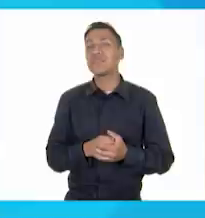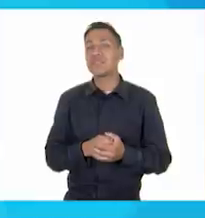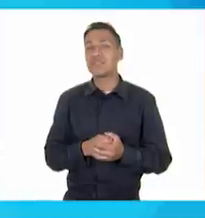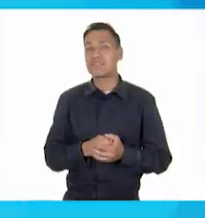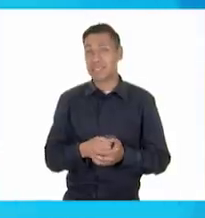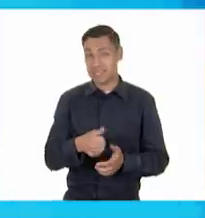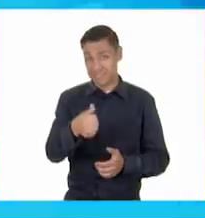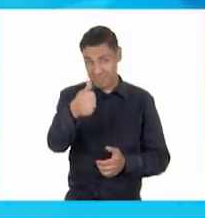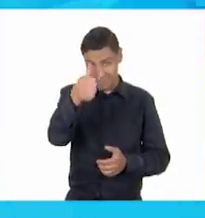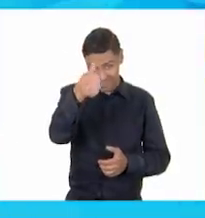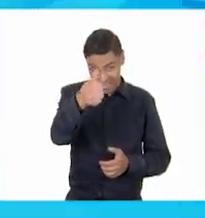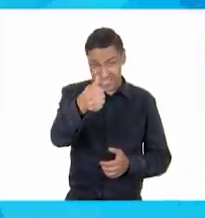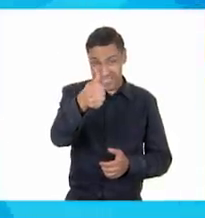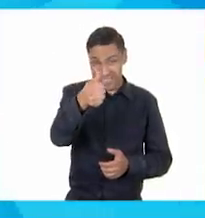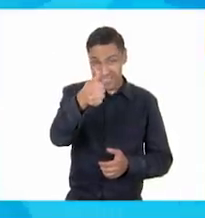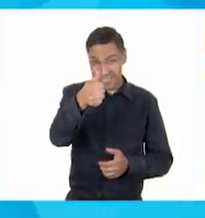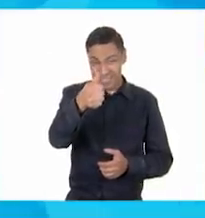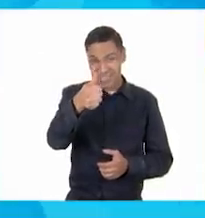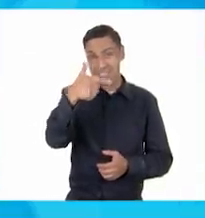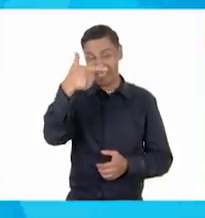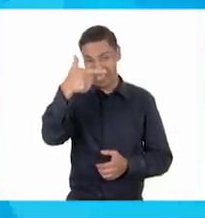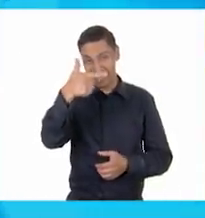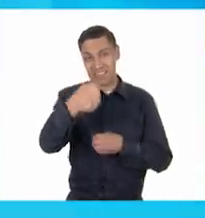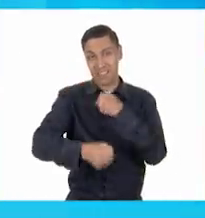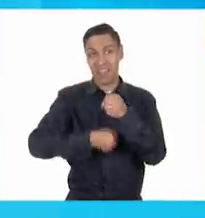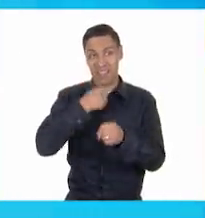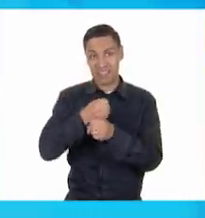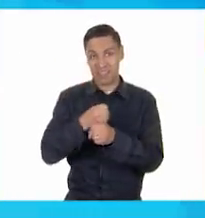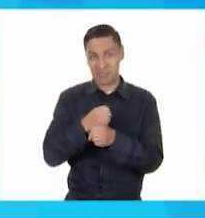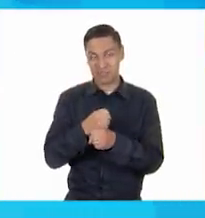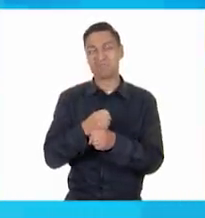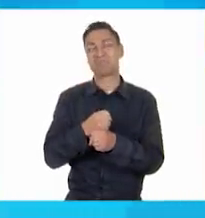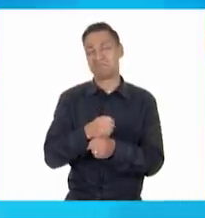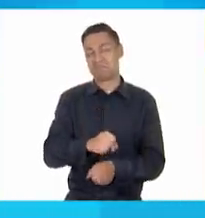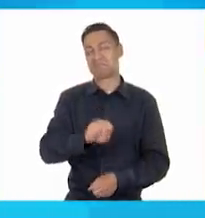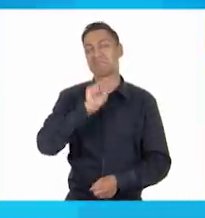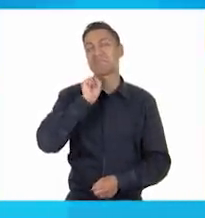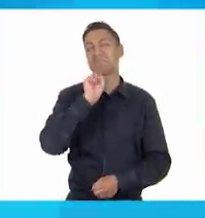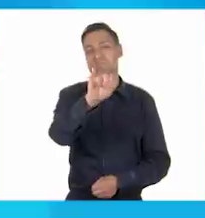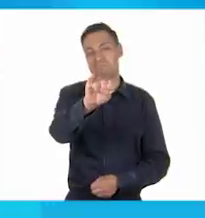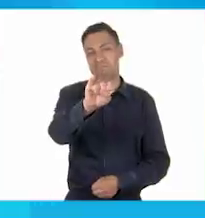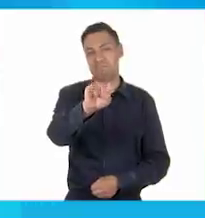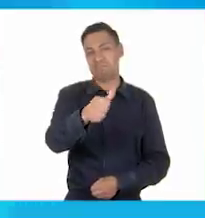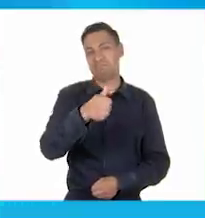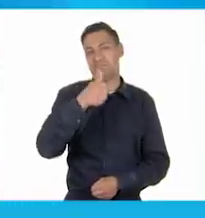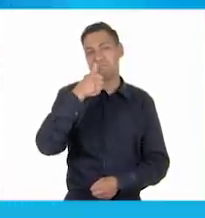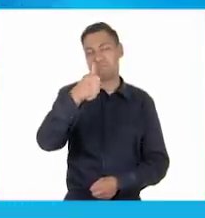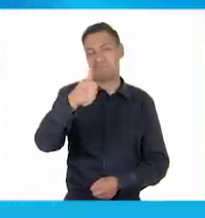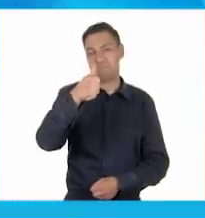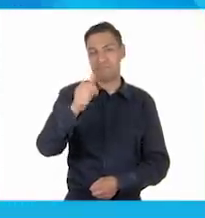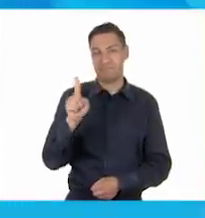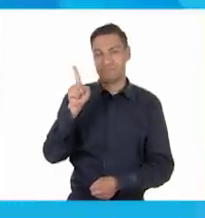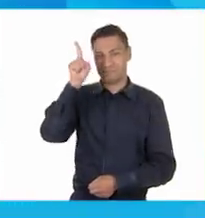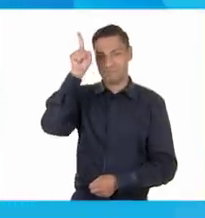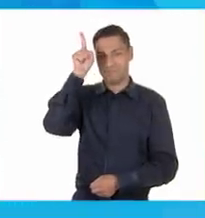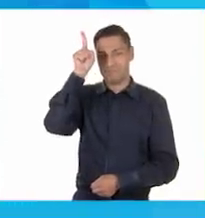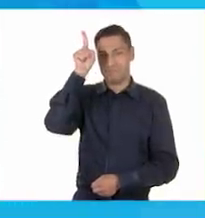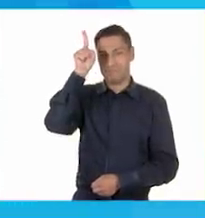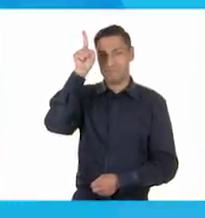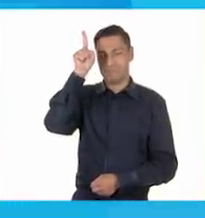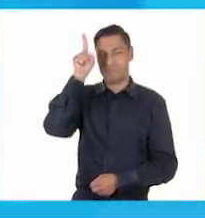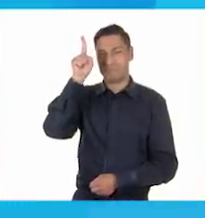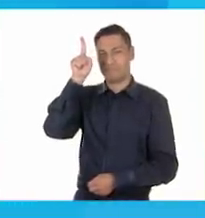Unos seis años, puede ser. años, siete años. ¿Sí? Pues sí, puede ser. Muy bien. Bueno, a esta edad,